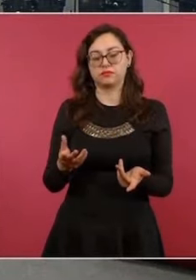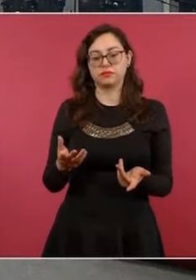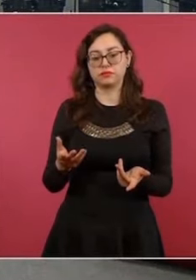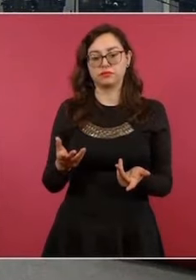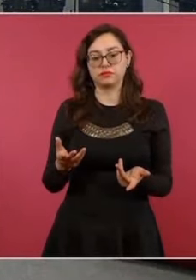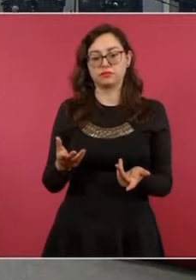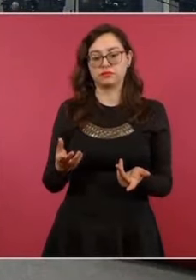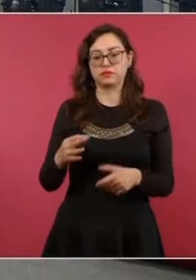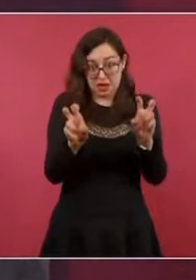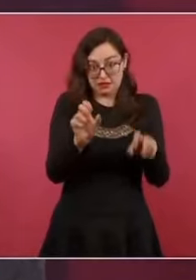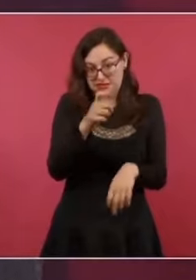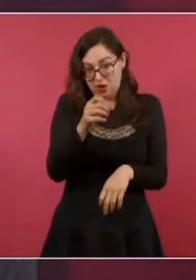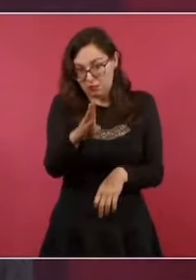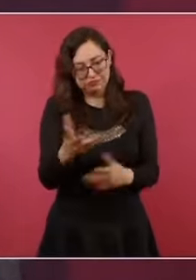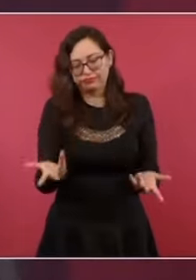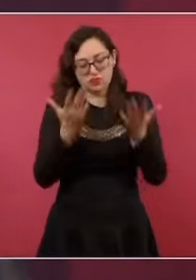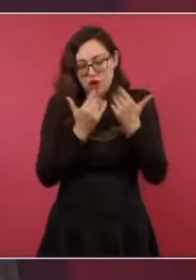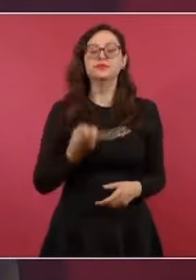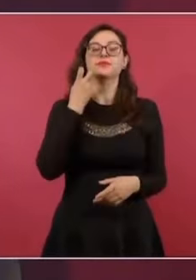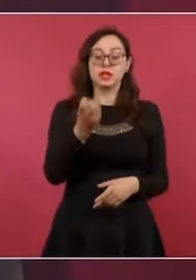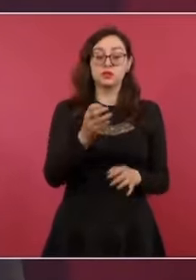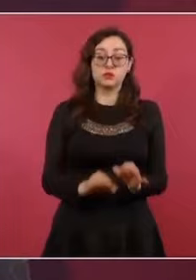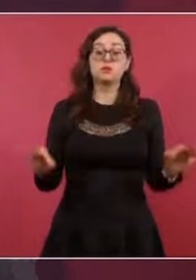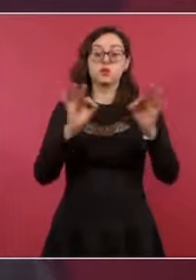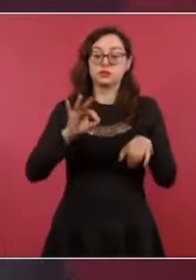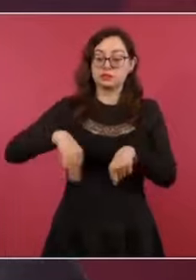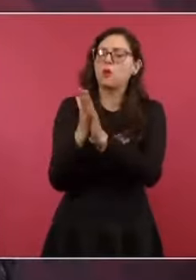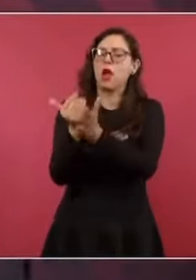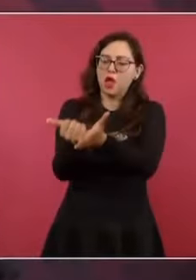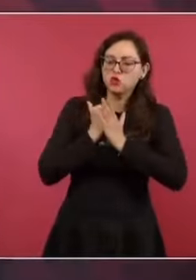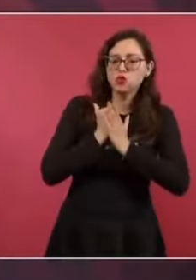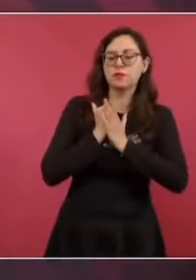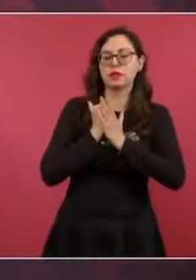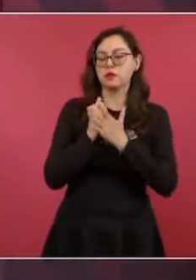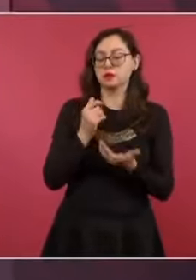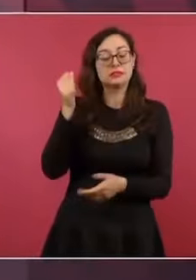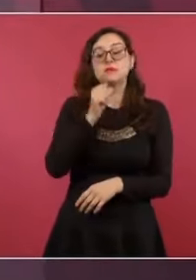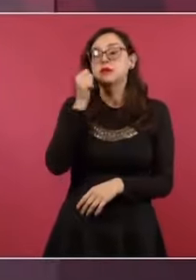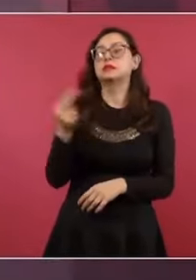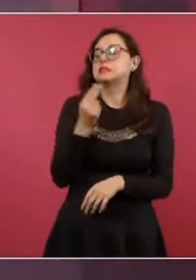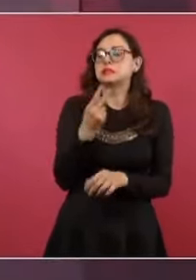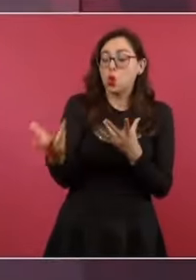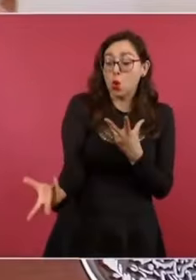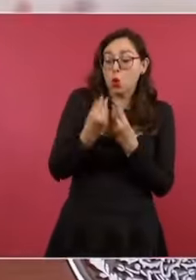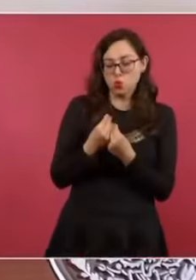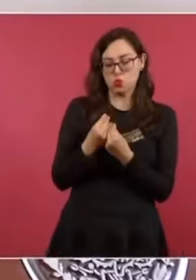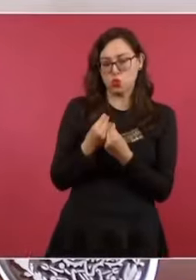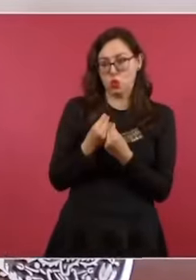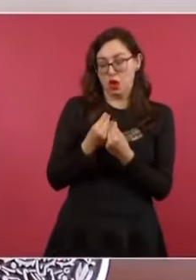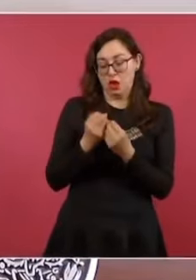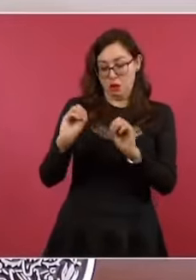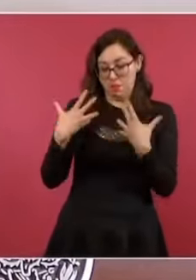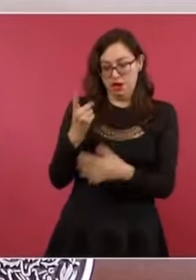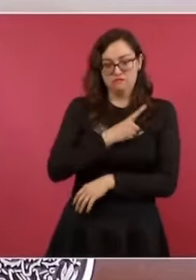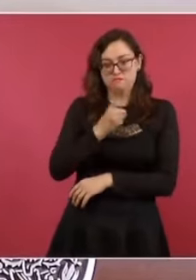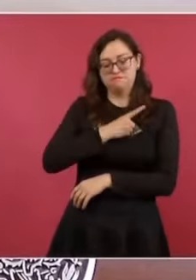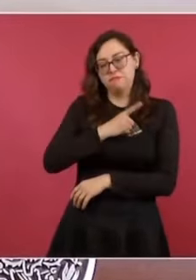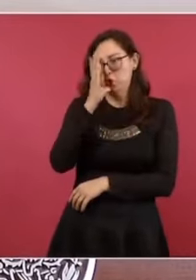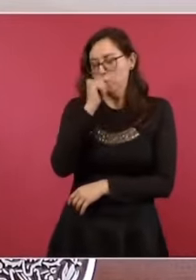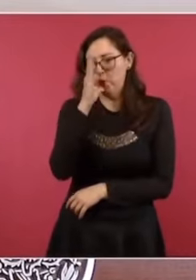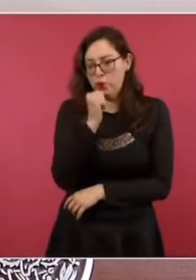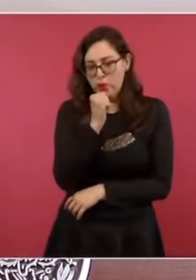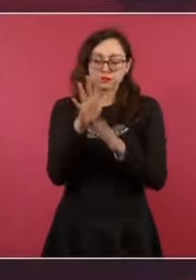de Chilpancingo. Nos ayuden, como siempre, nos ayuden para que se haga